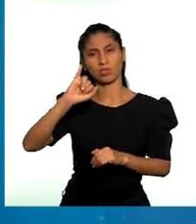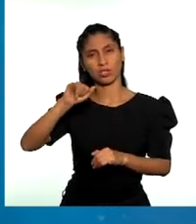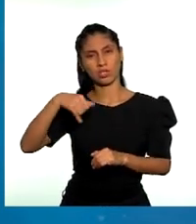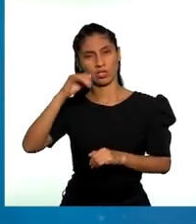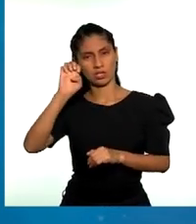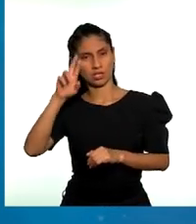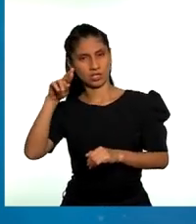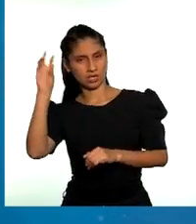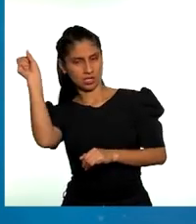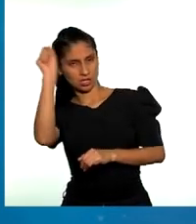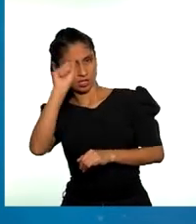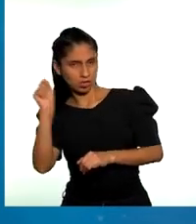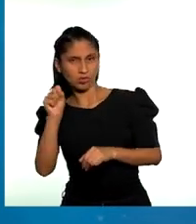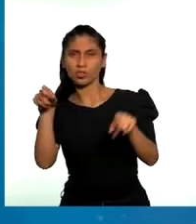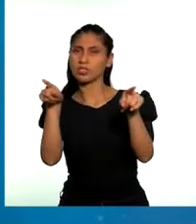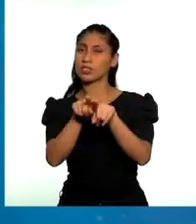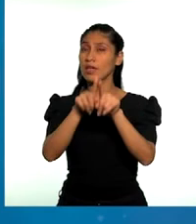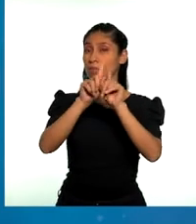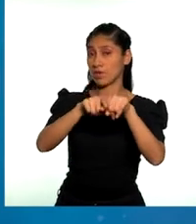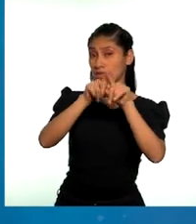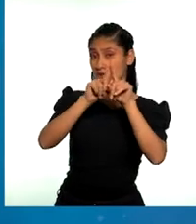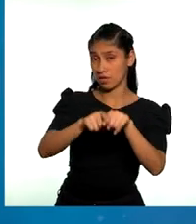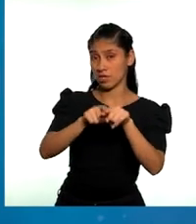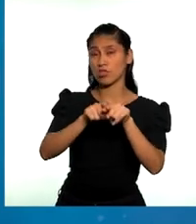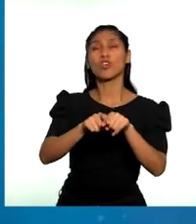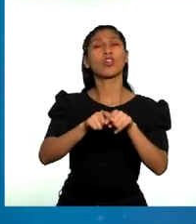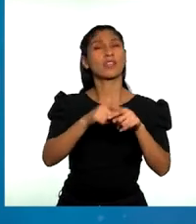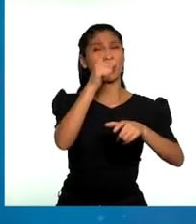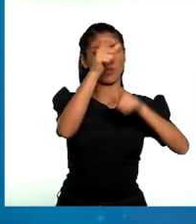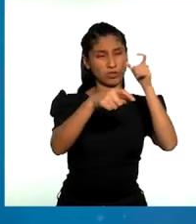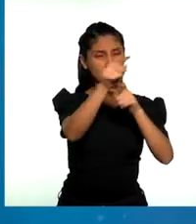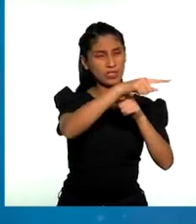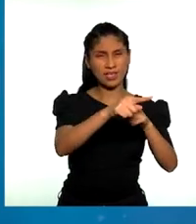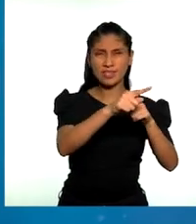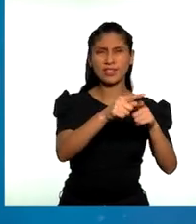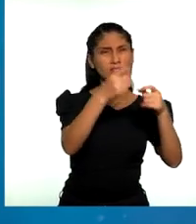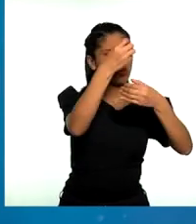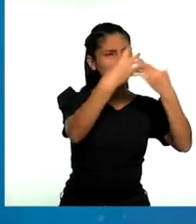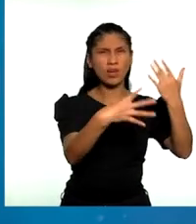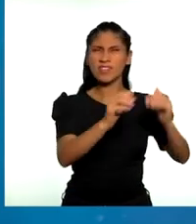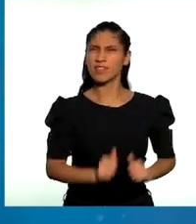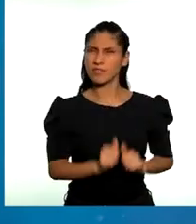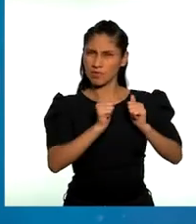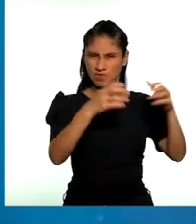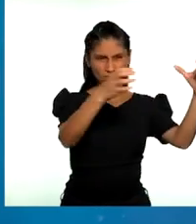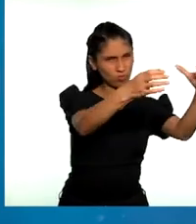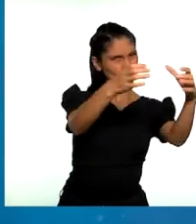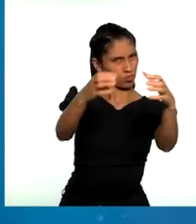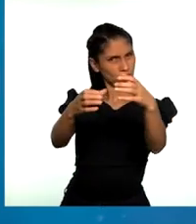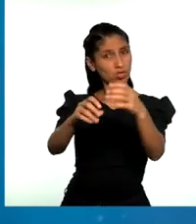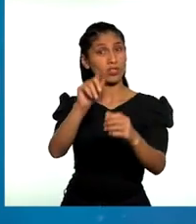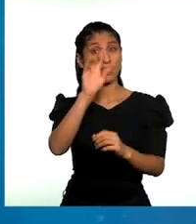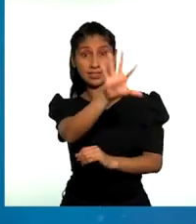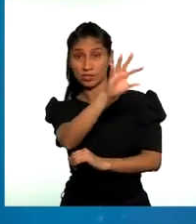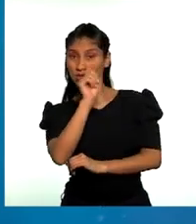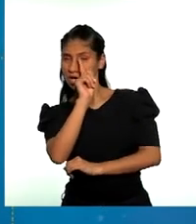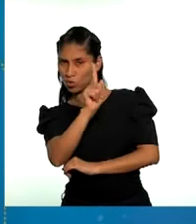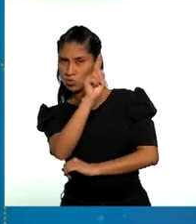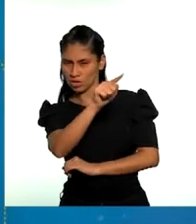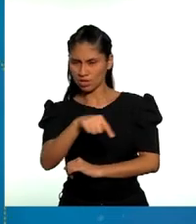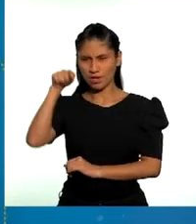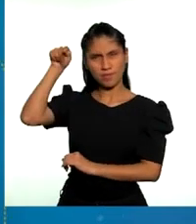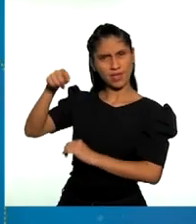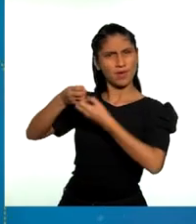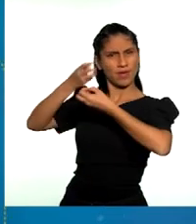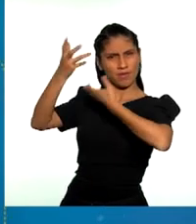participación de pueblos indígenas u originarios. Y finalmente, se